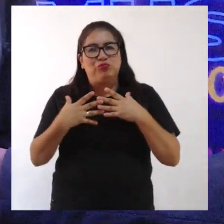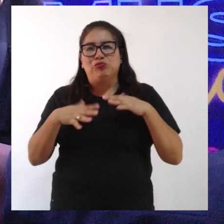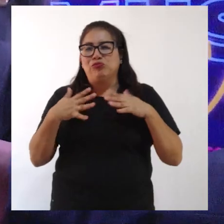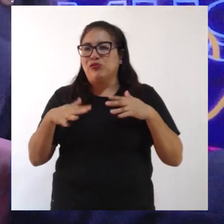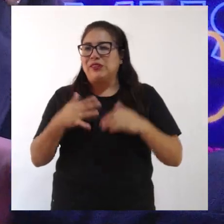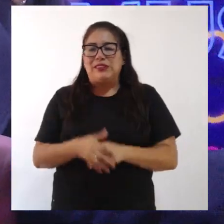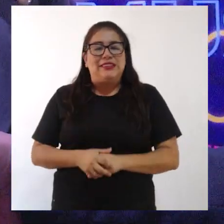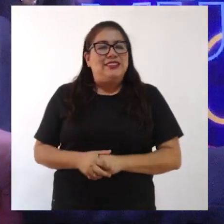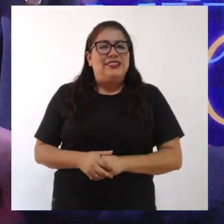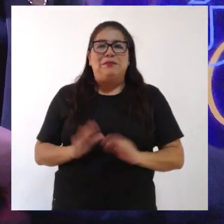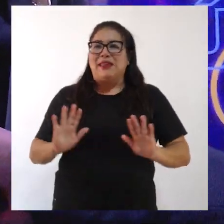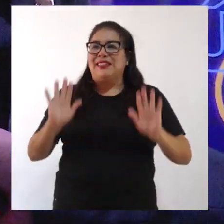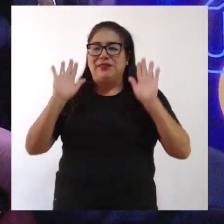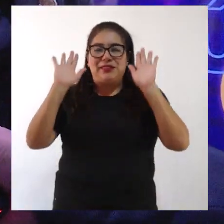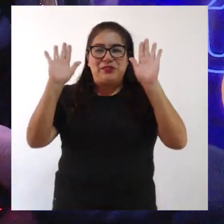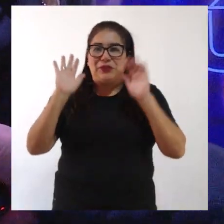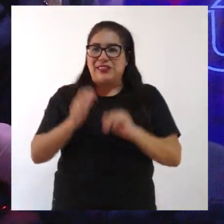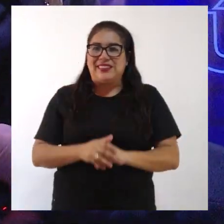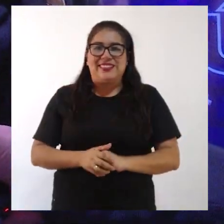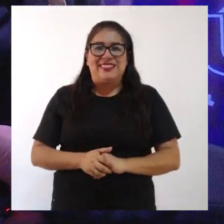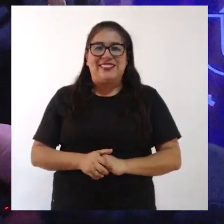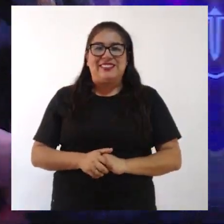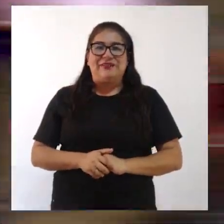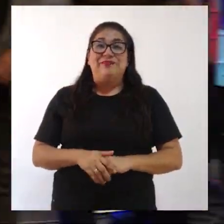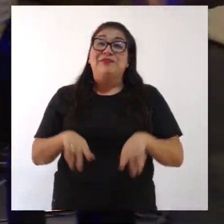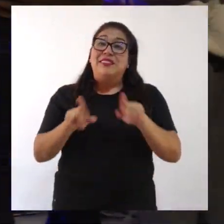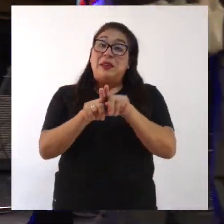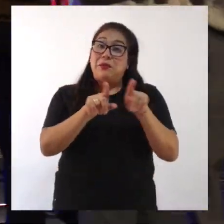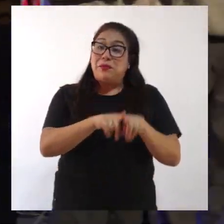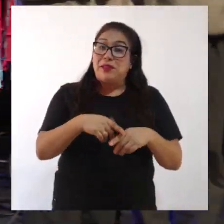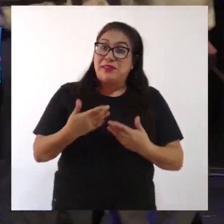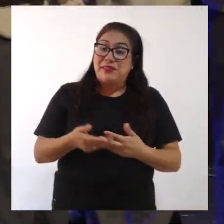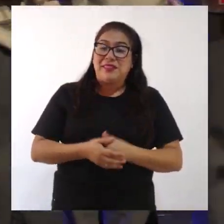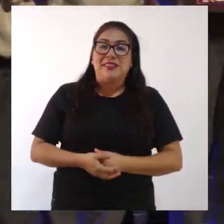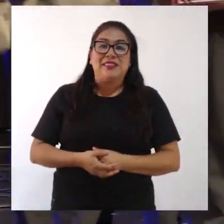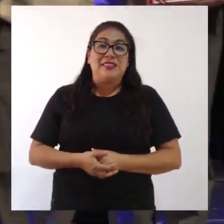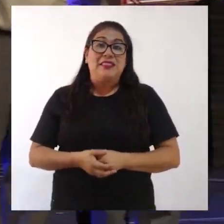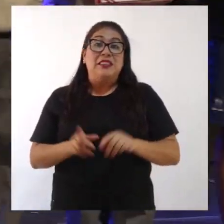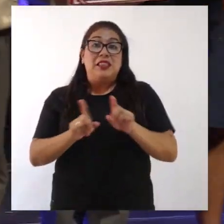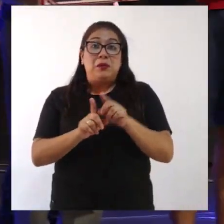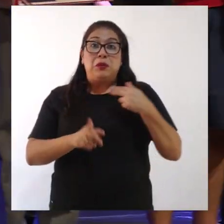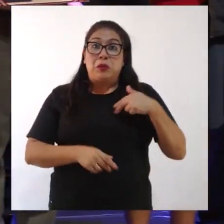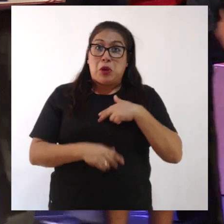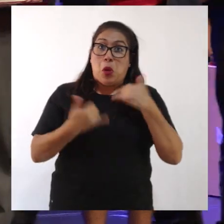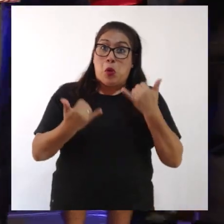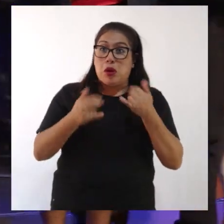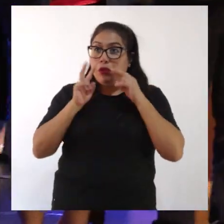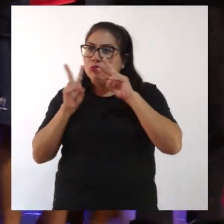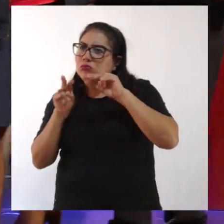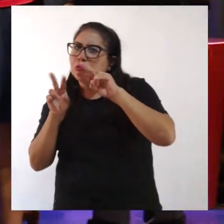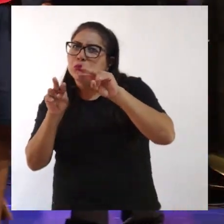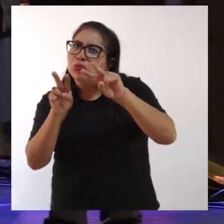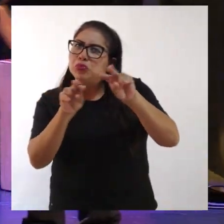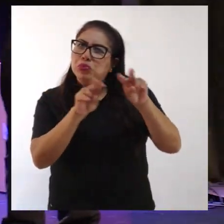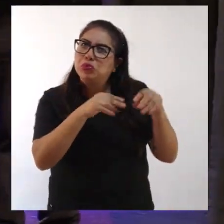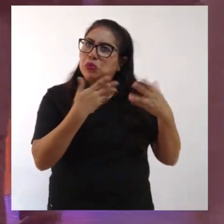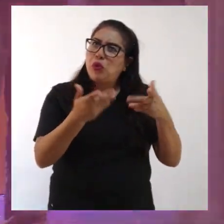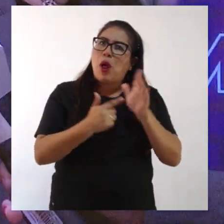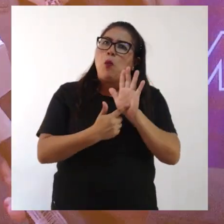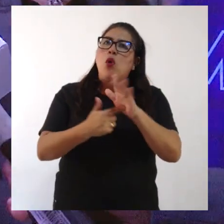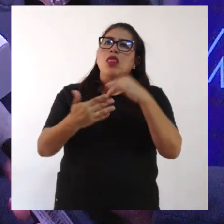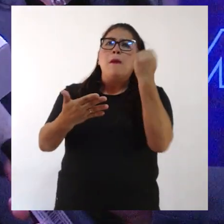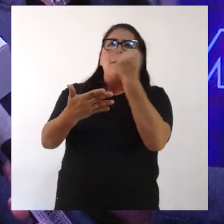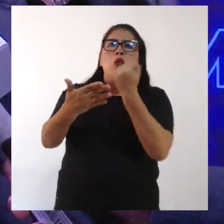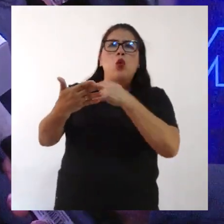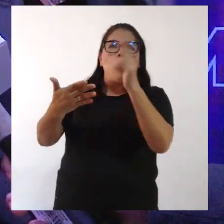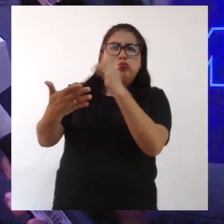de una manera maravillosa esta noche. Además, estamos haciendo un recorrido por una muestra